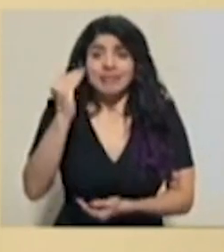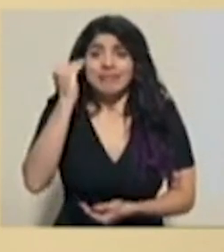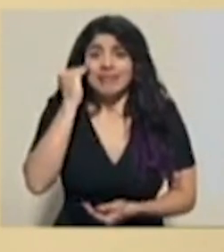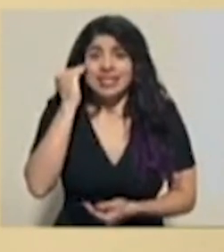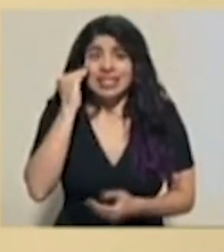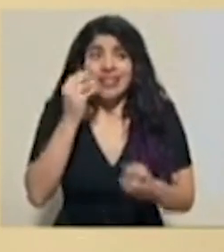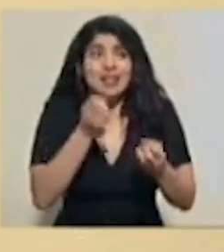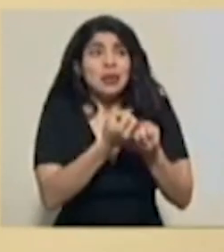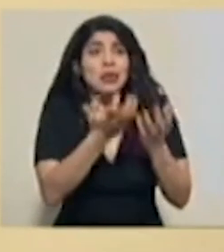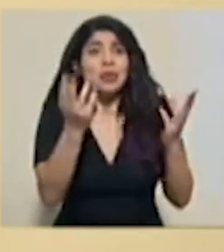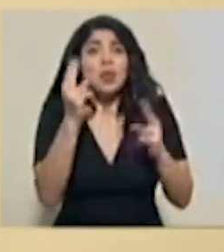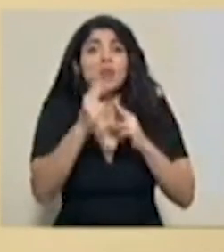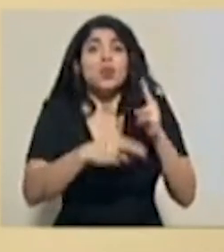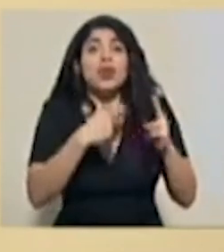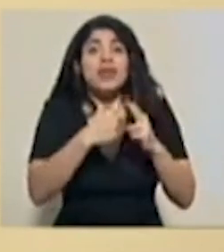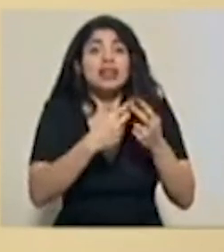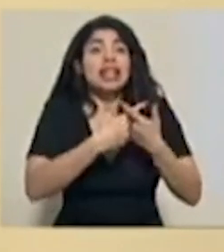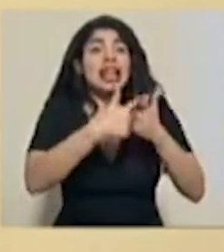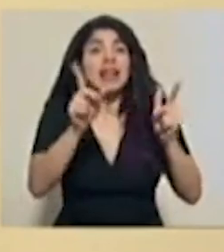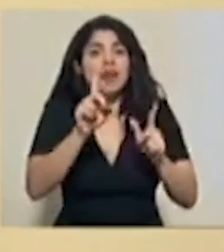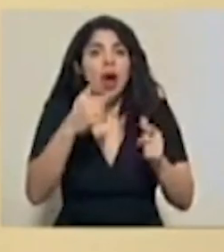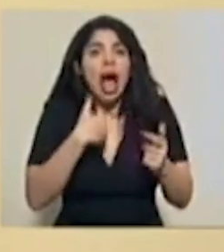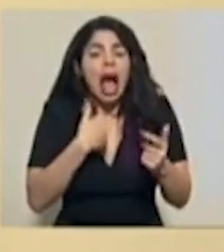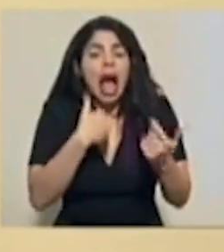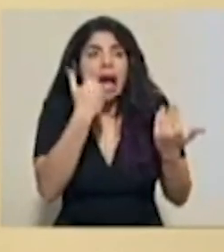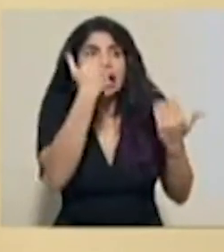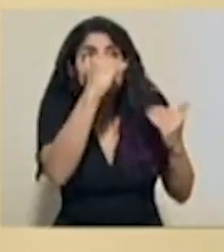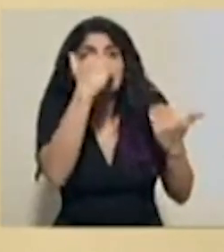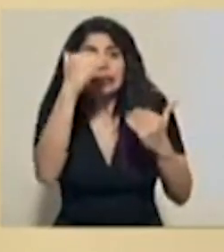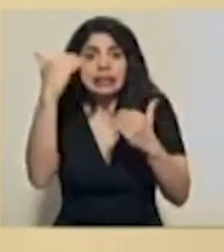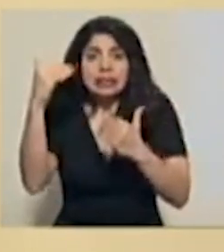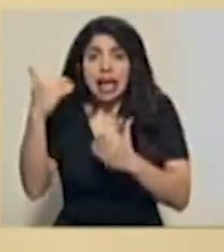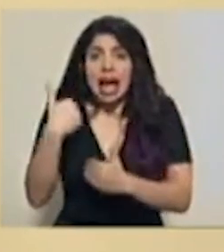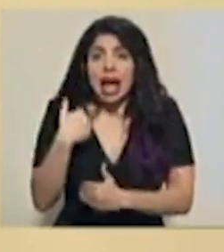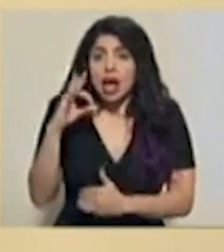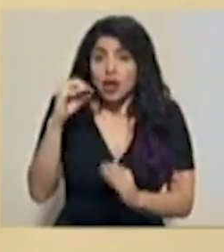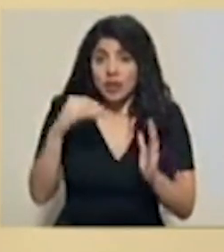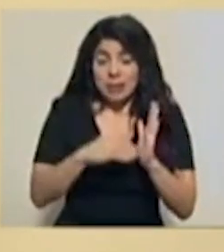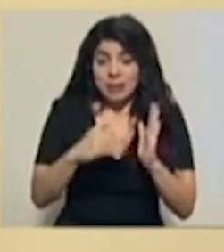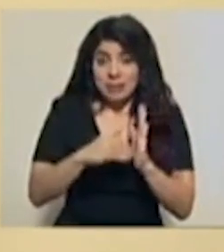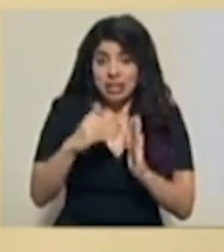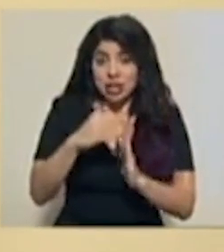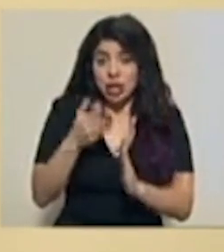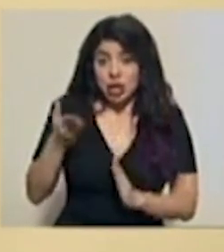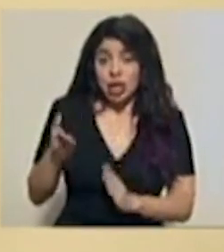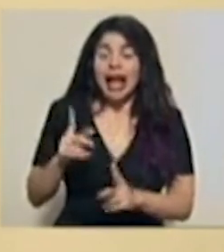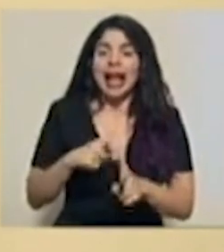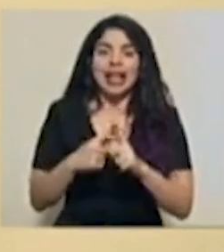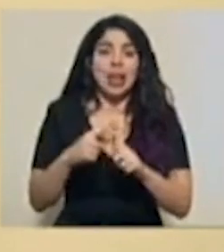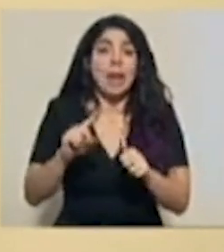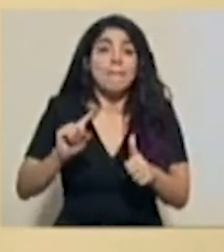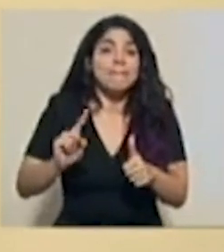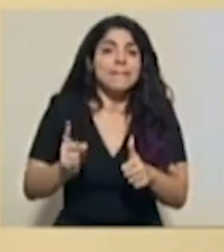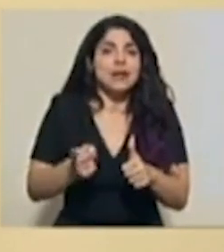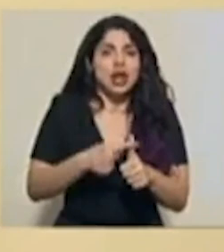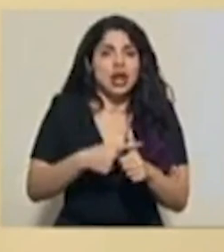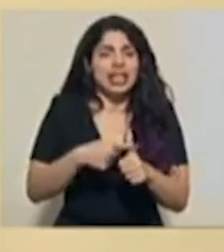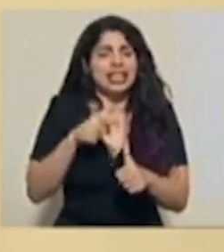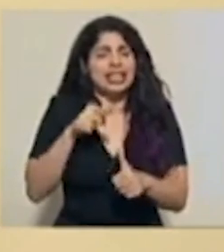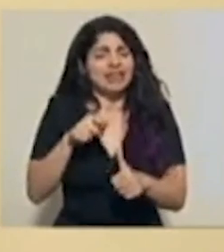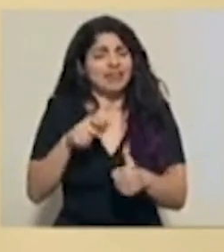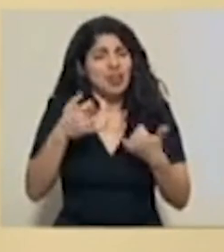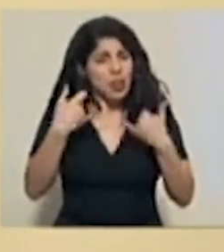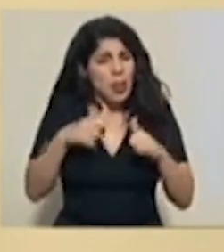universo finito de recursos, es decir, sabemos que tenemos 90 mil millones, esa priorización se vuelve todavía